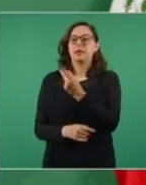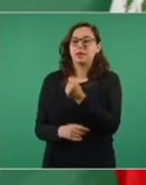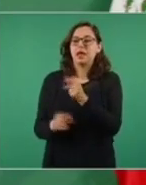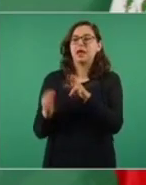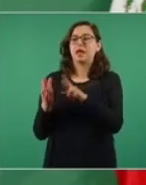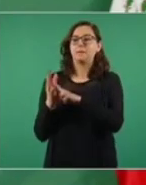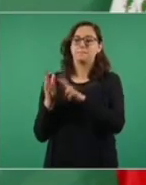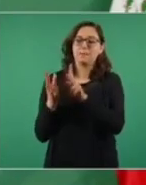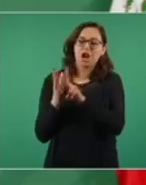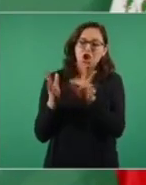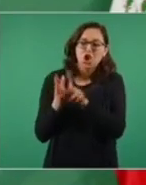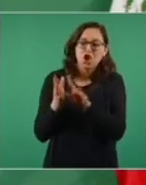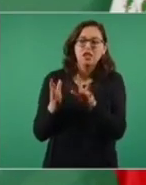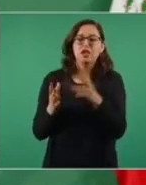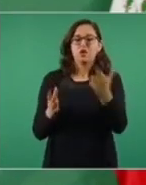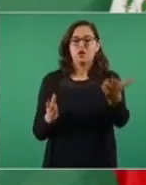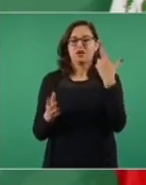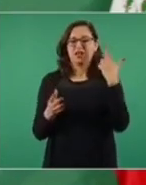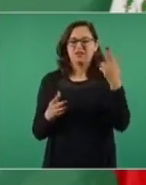y no informan